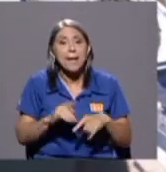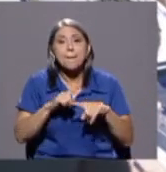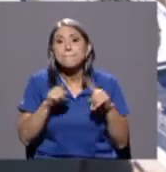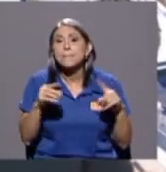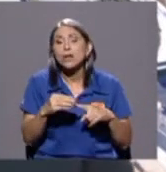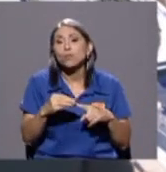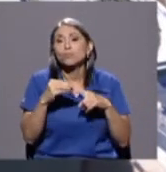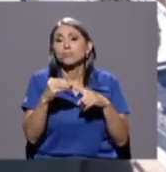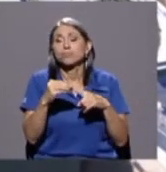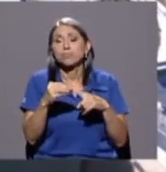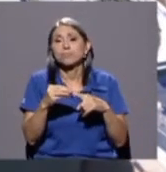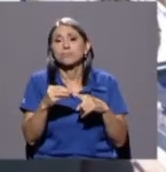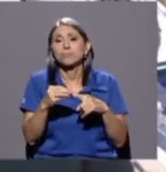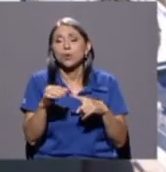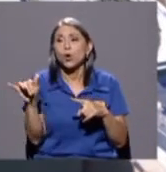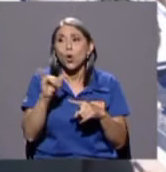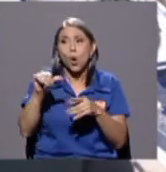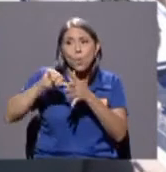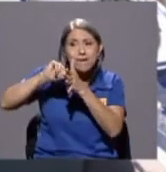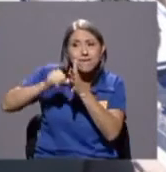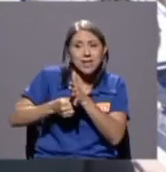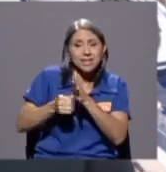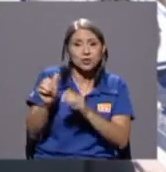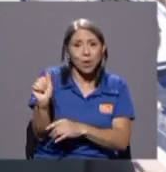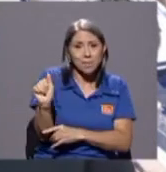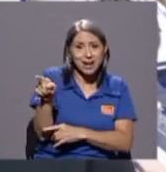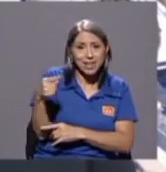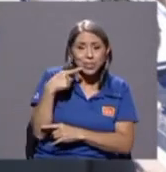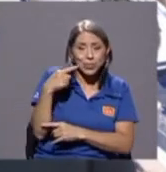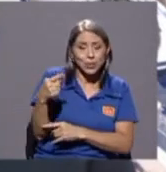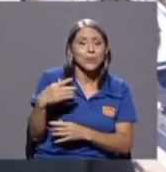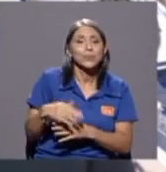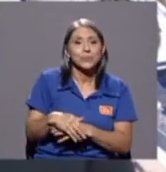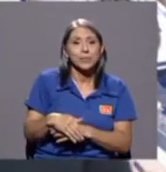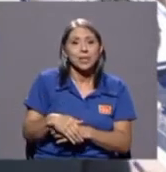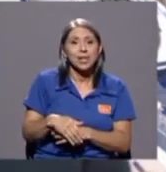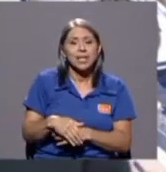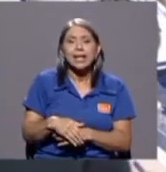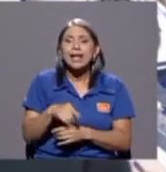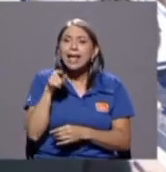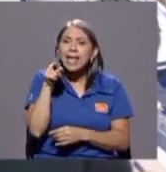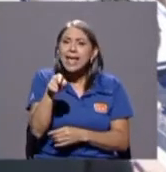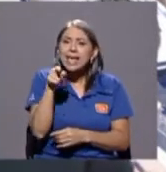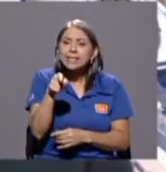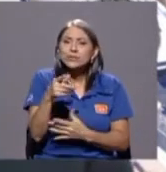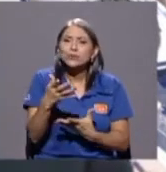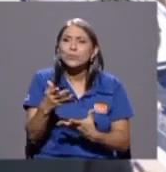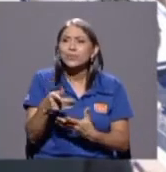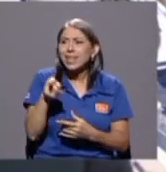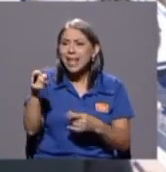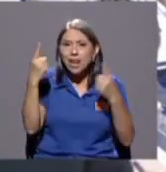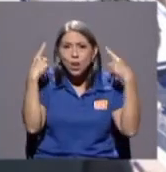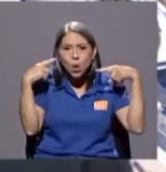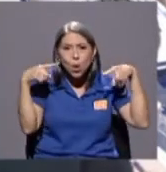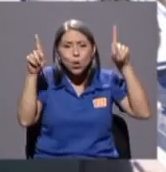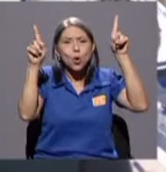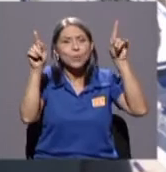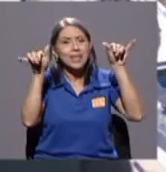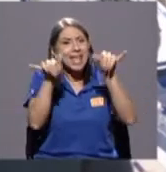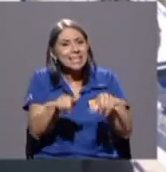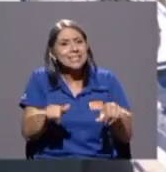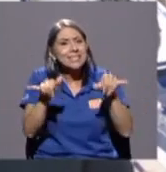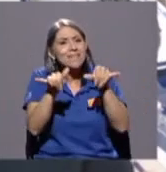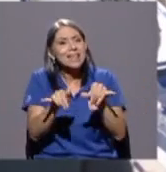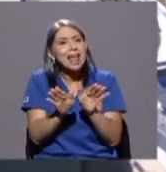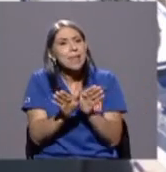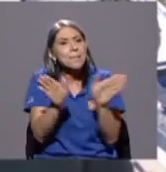y Alberto lo enfatizó mucho mejor que yo lo puedo hacer esa parte de lograr la estabilidad macroeconómica de